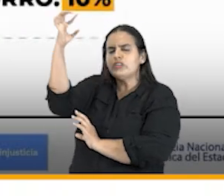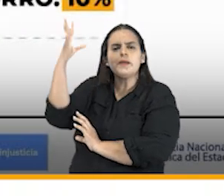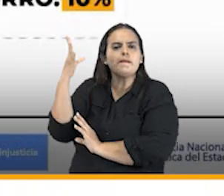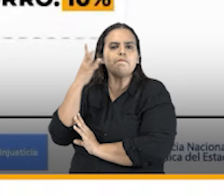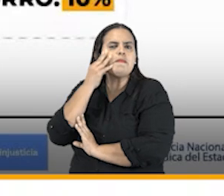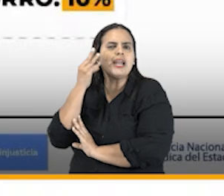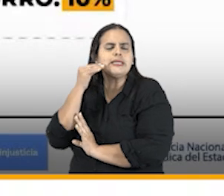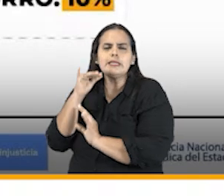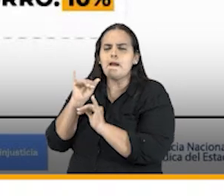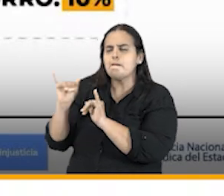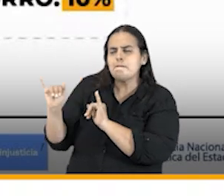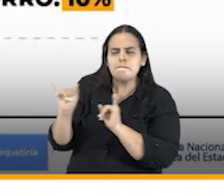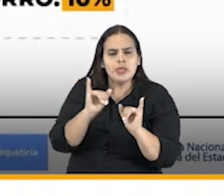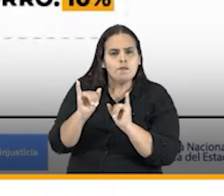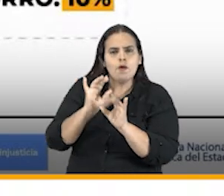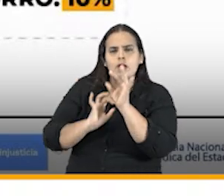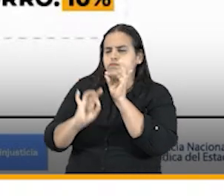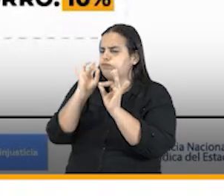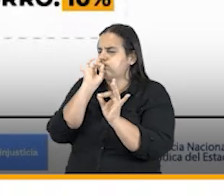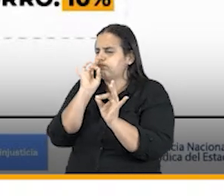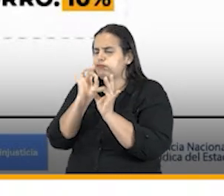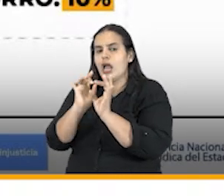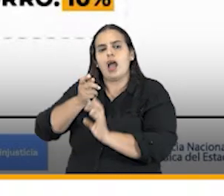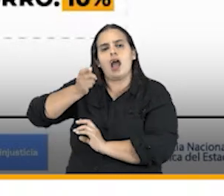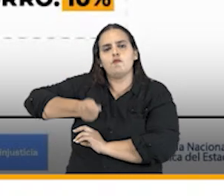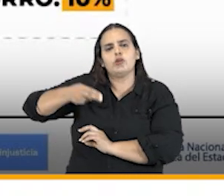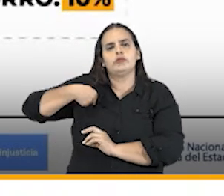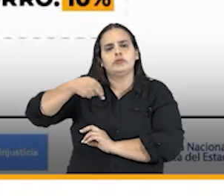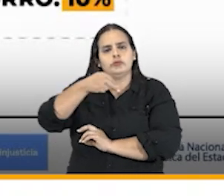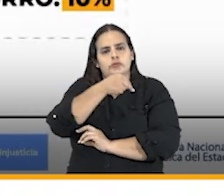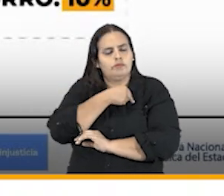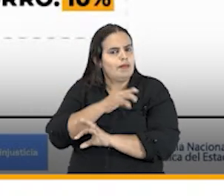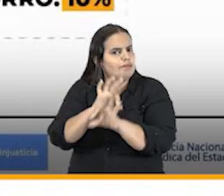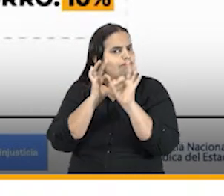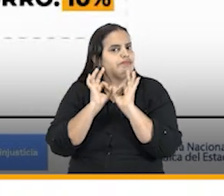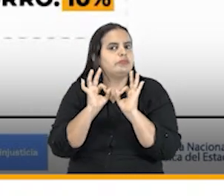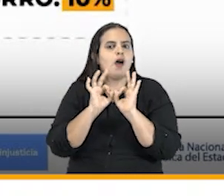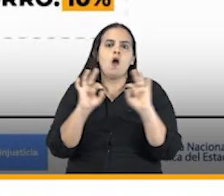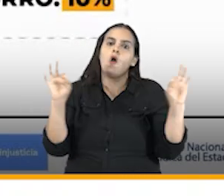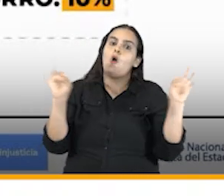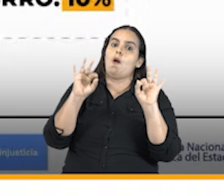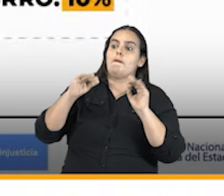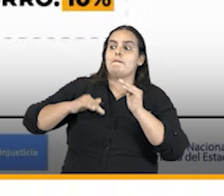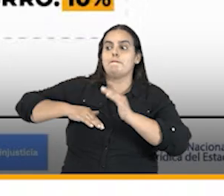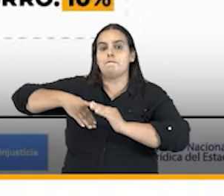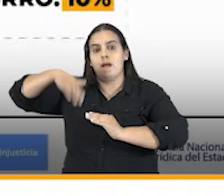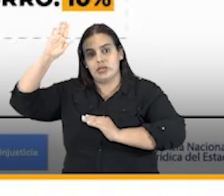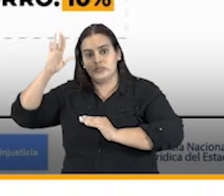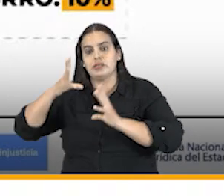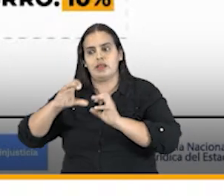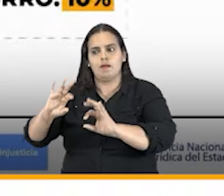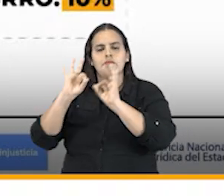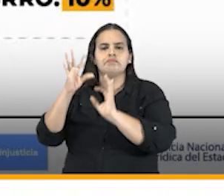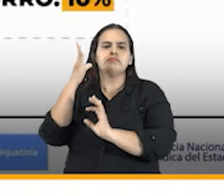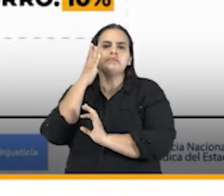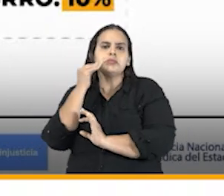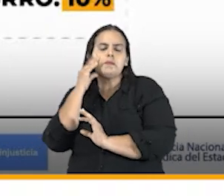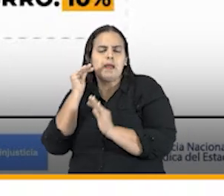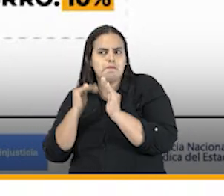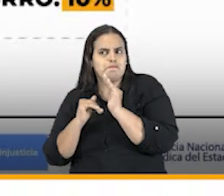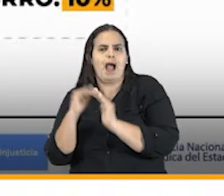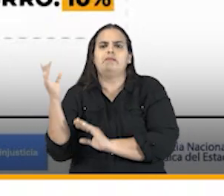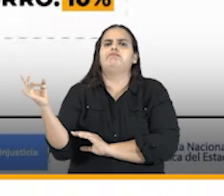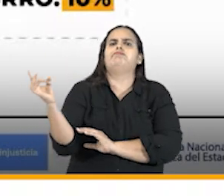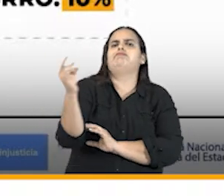experiencia y donidad que tienen los abogados de nuestras contrapartes o nos preocupamos porque tengan acreditaciones incluso